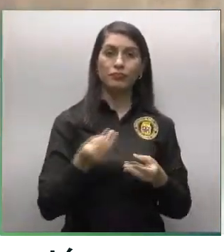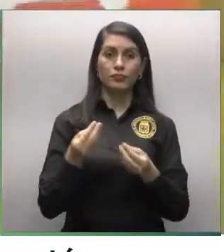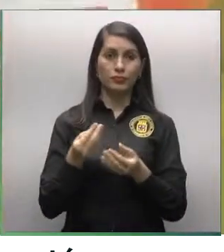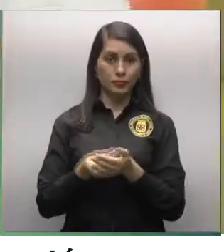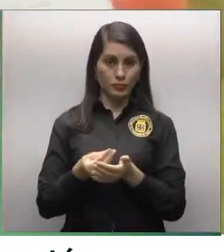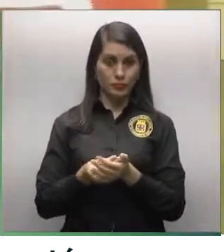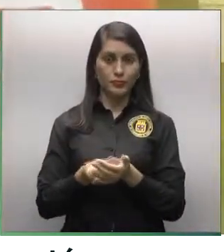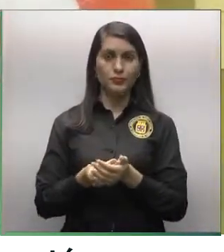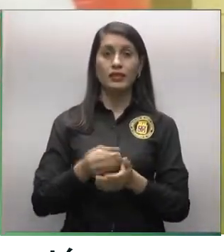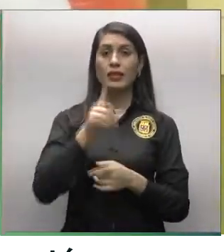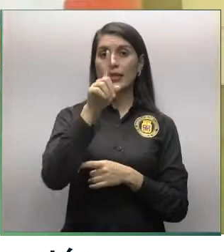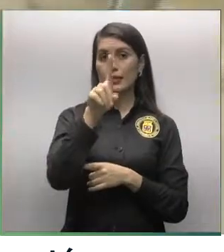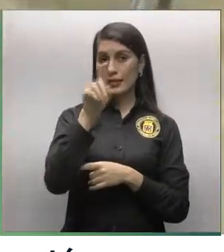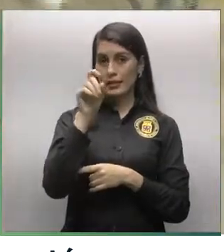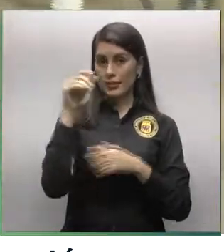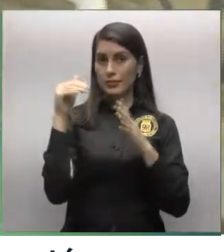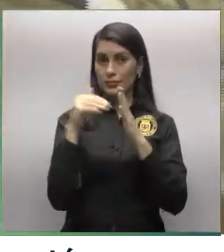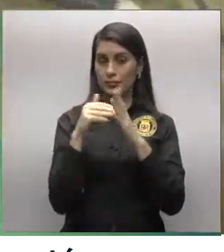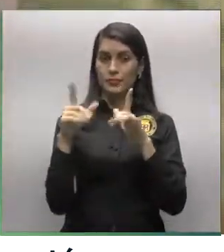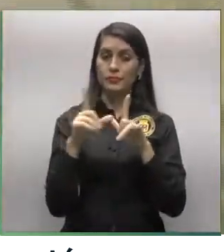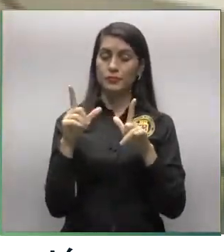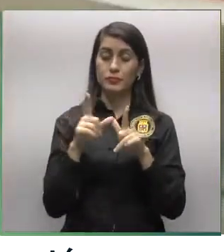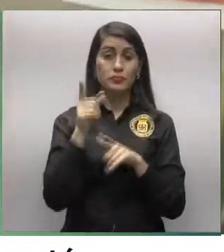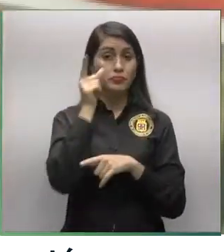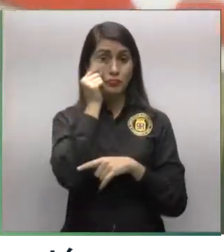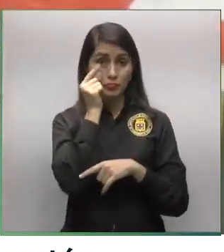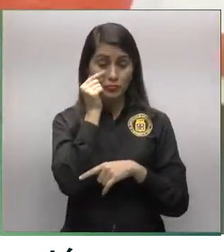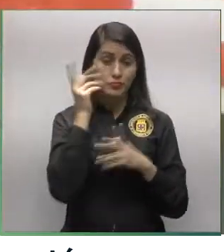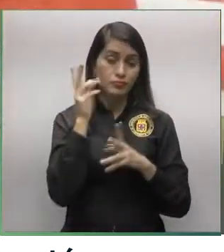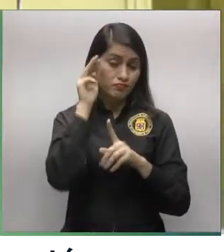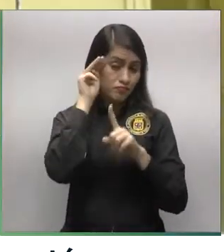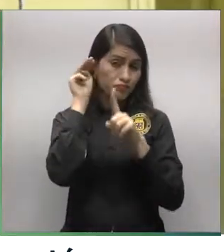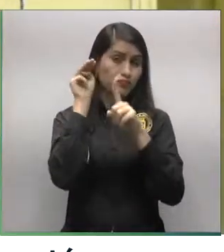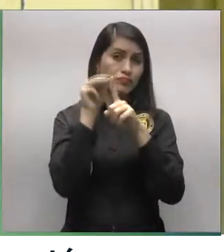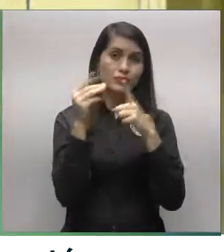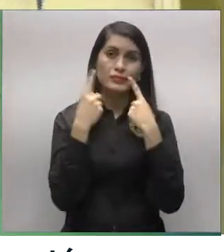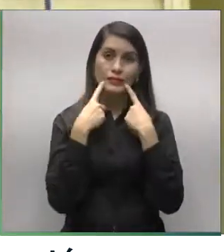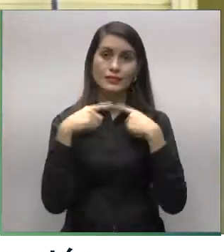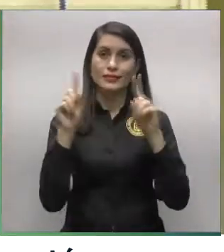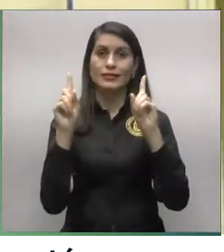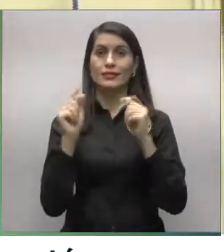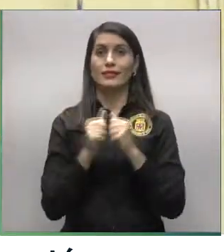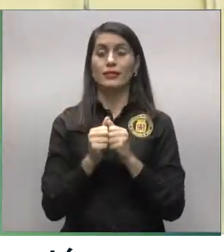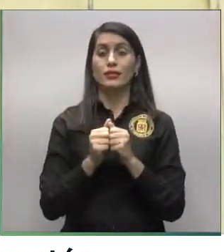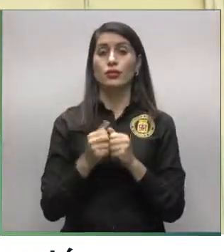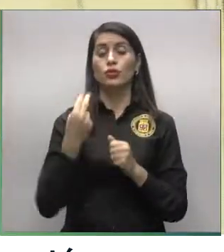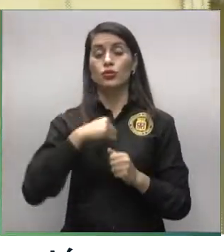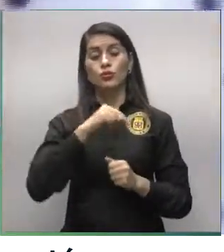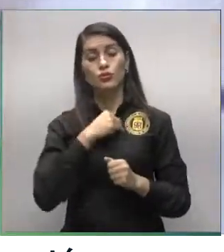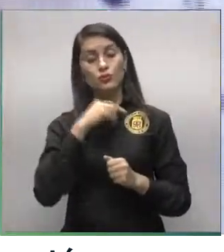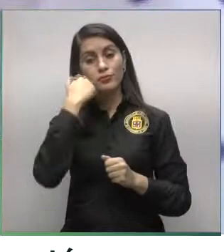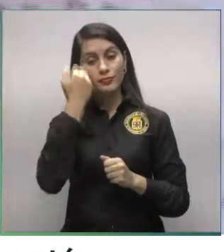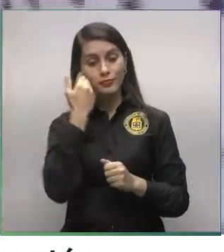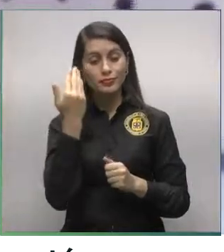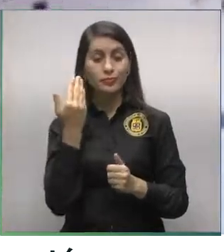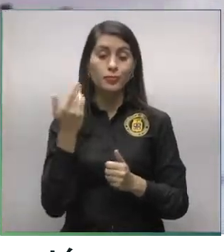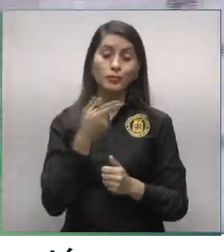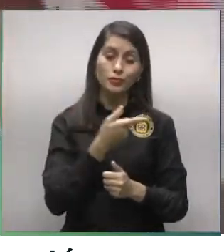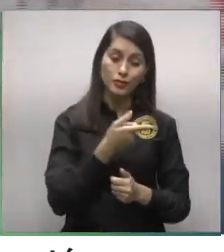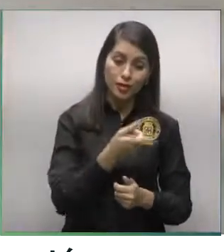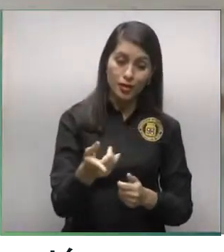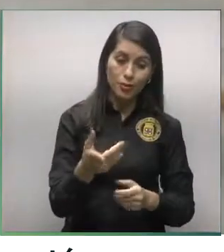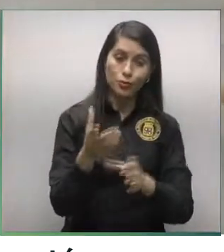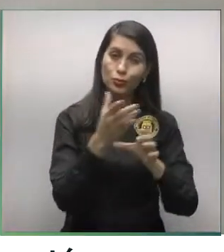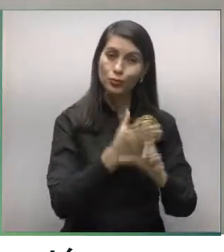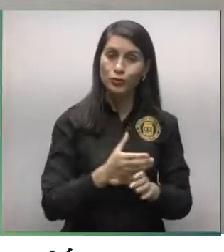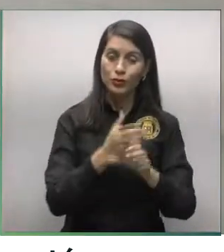son 100 mil empiras, así que si podemos hacer esa meta o mucho más, pues qué mejor. Para que ellos puedan tener la